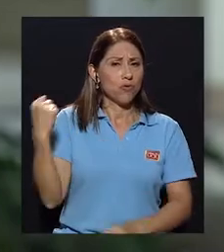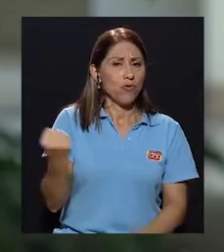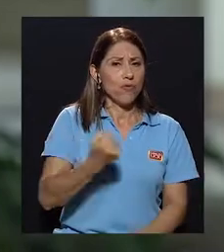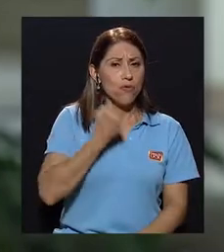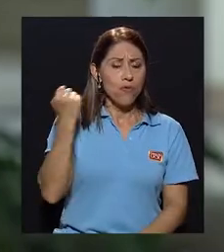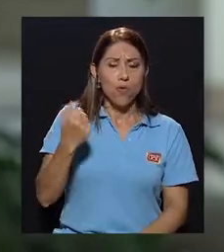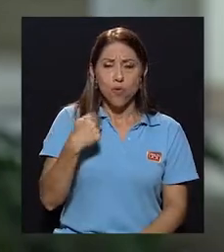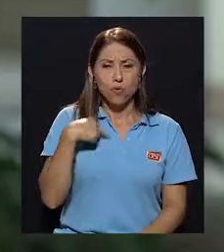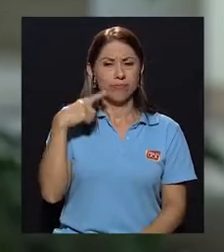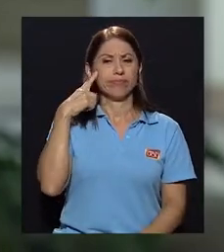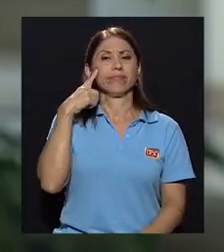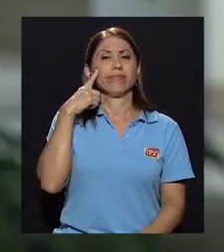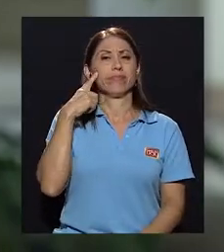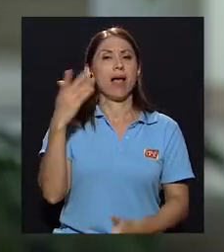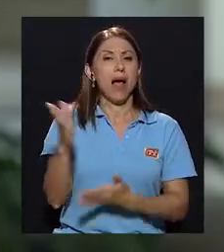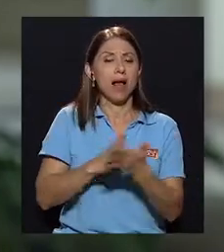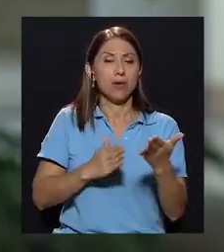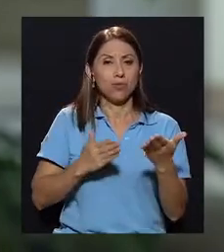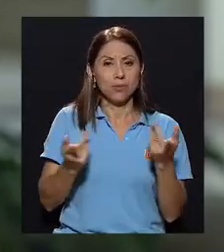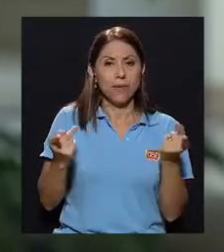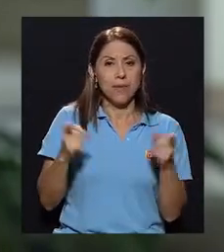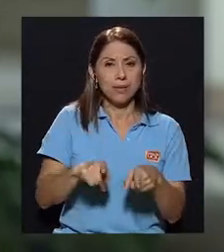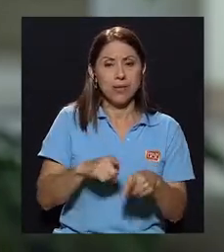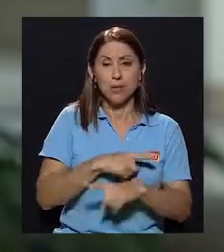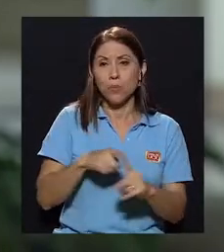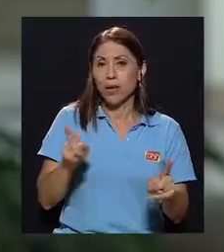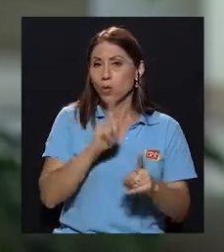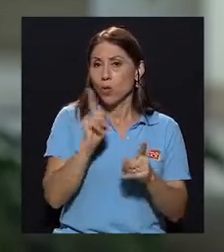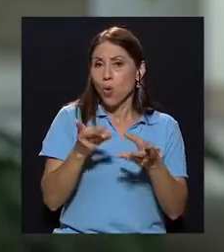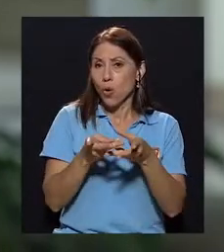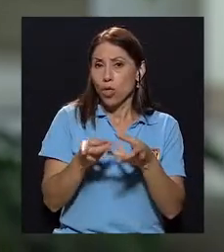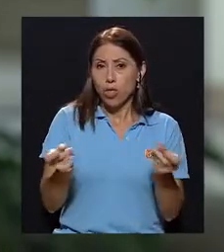pasando y no se está procesando bien. Ahora,